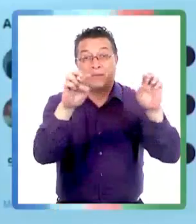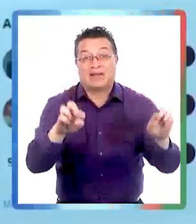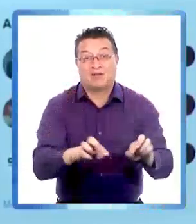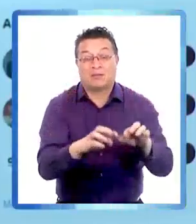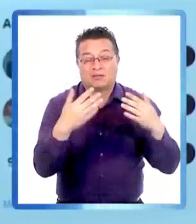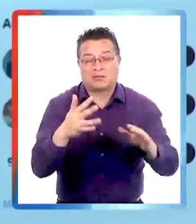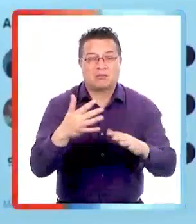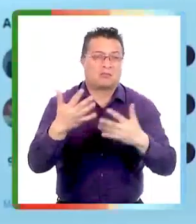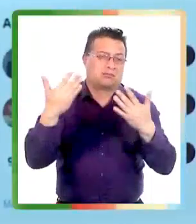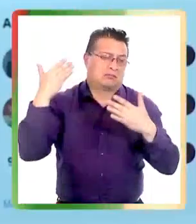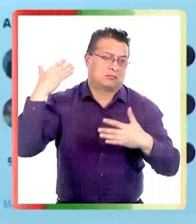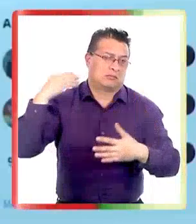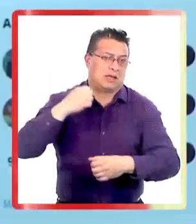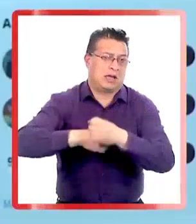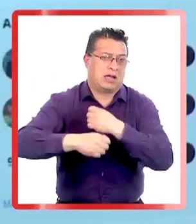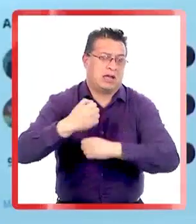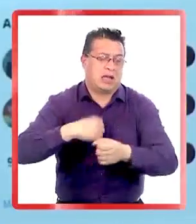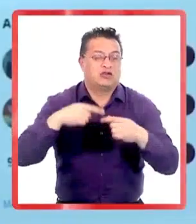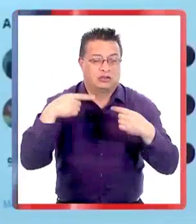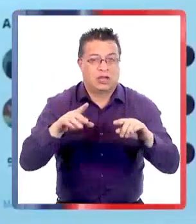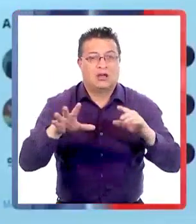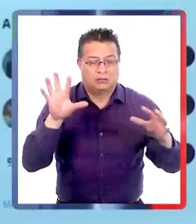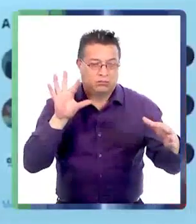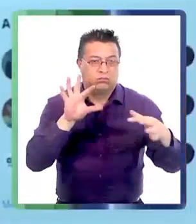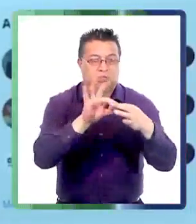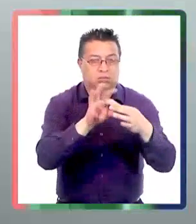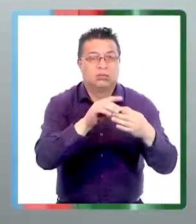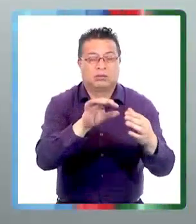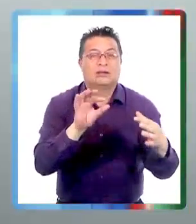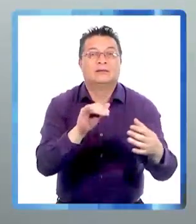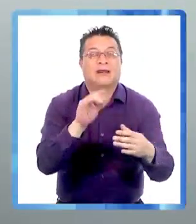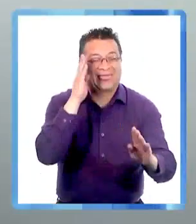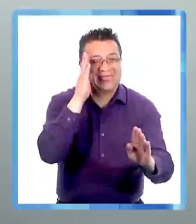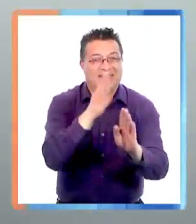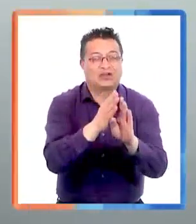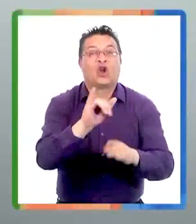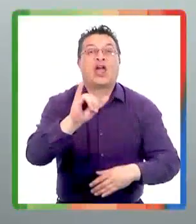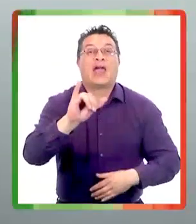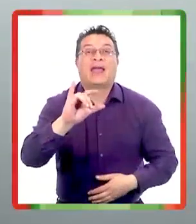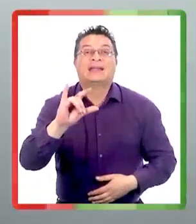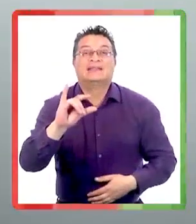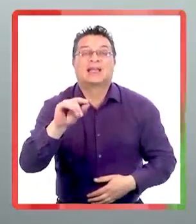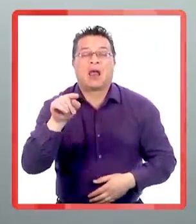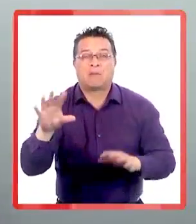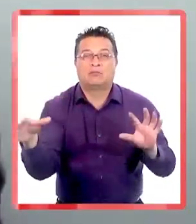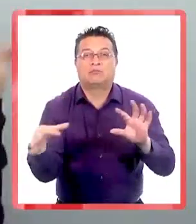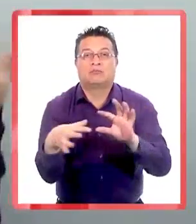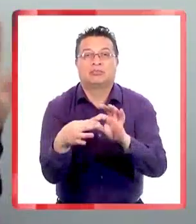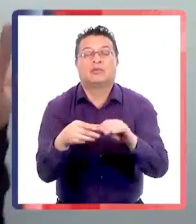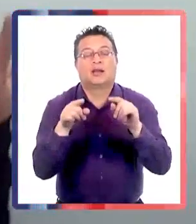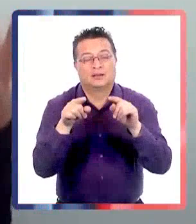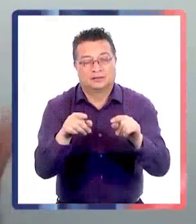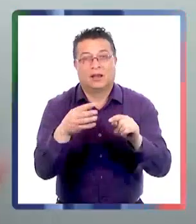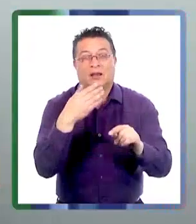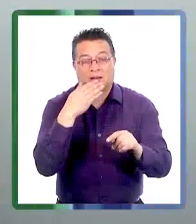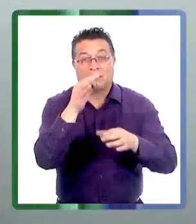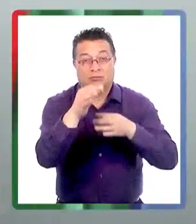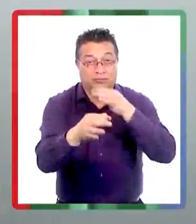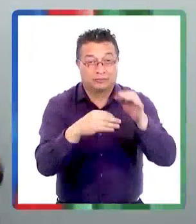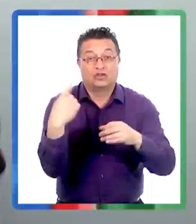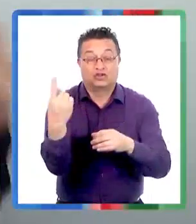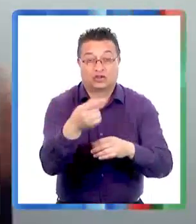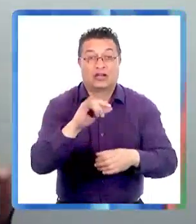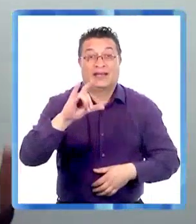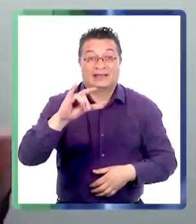que ya tiene diez años, más años. Hay un enlace directo con Instagram, el primer llamado